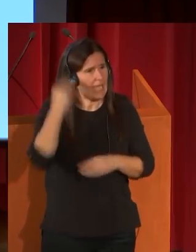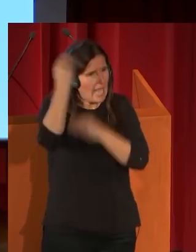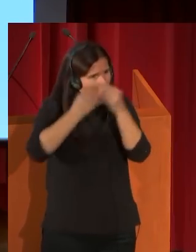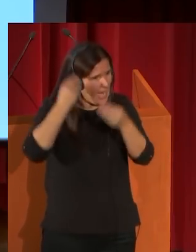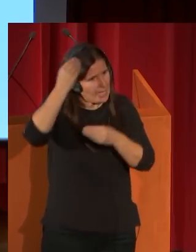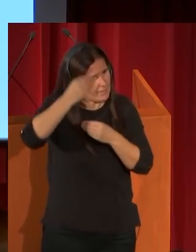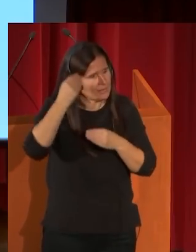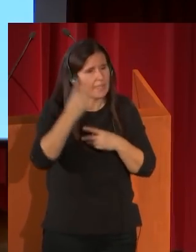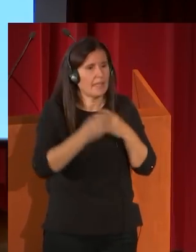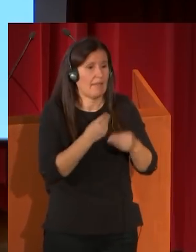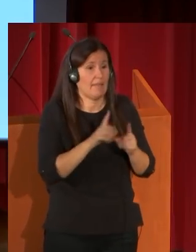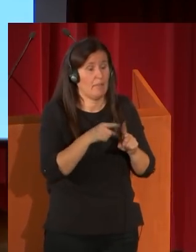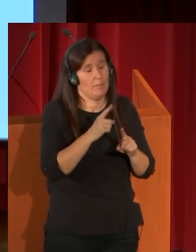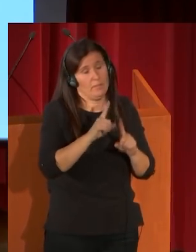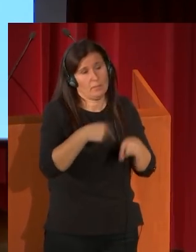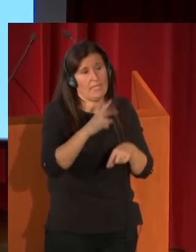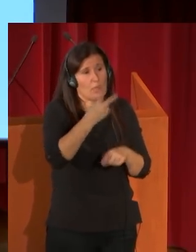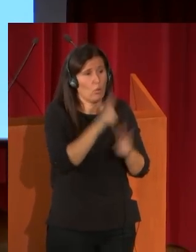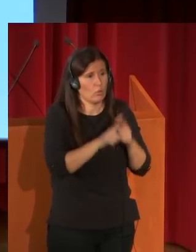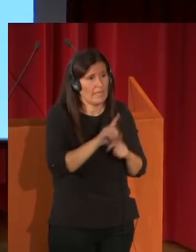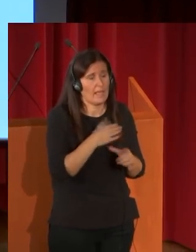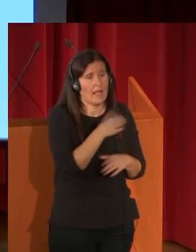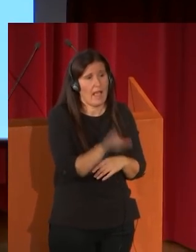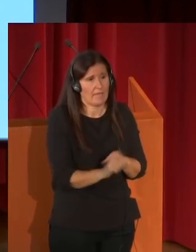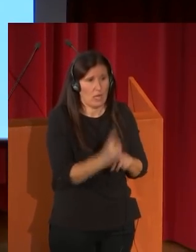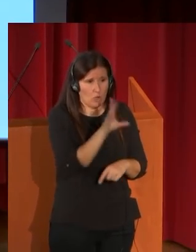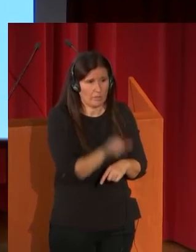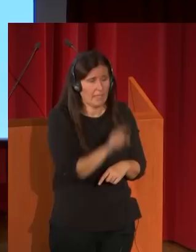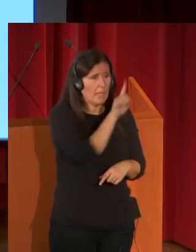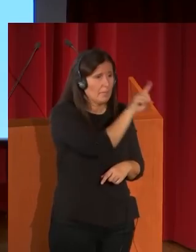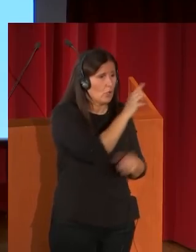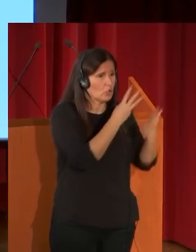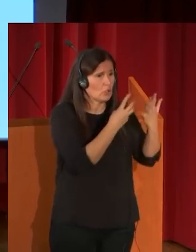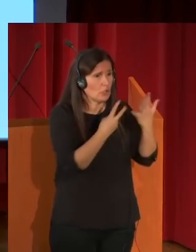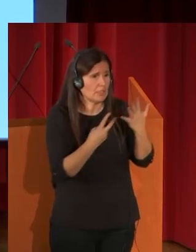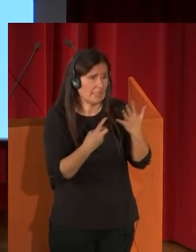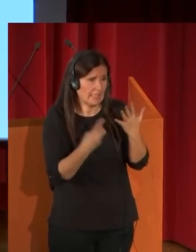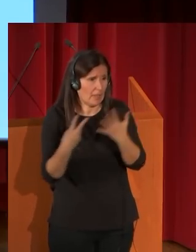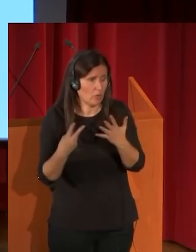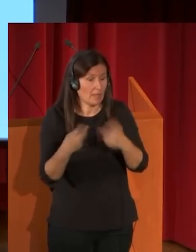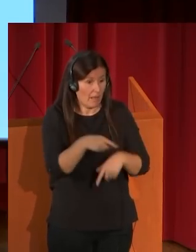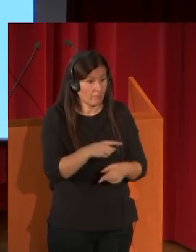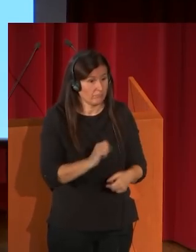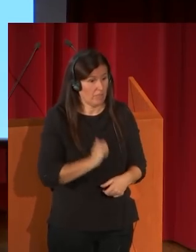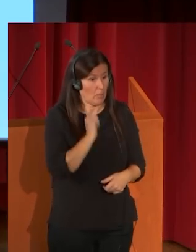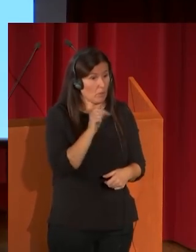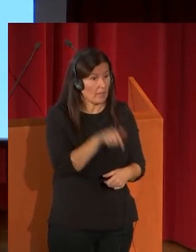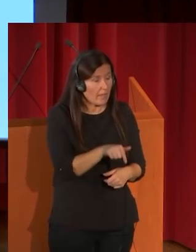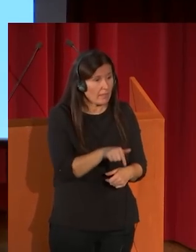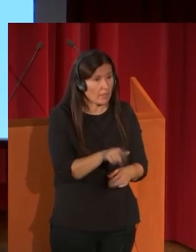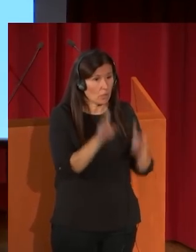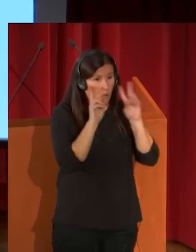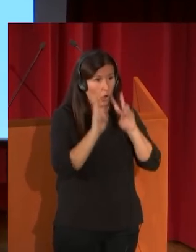de su segundo viaje al norte de África en 1862, en el que tiene la ocasión de contemplar